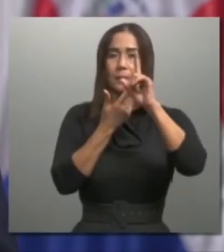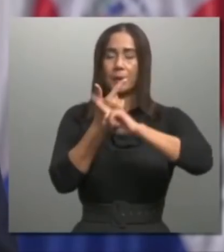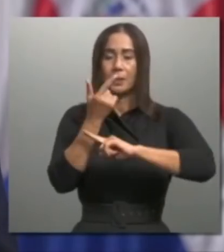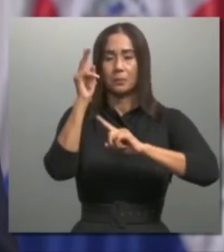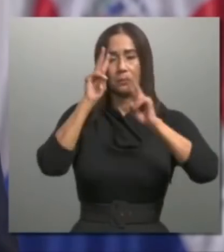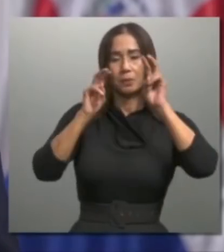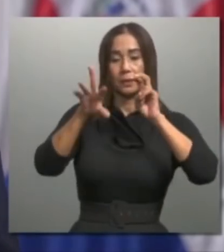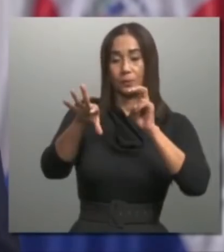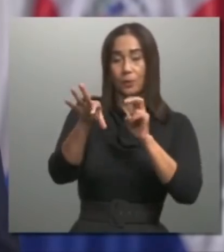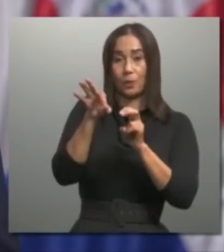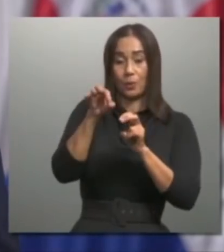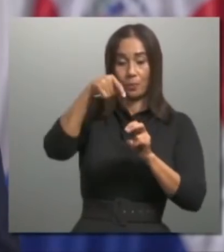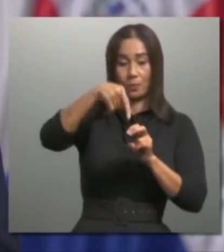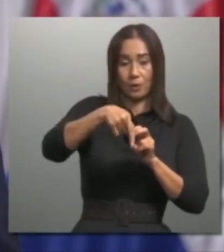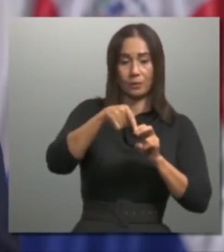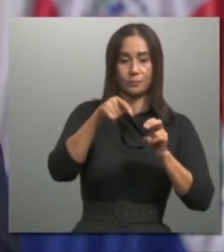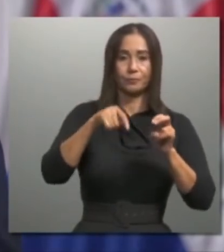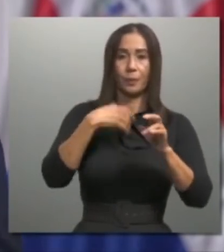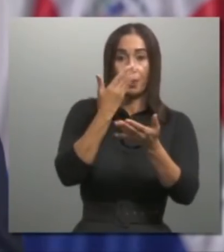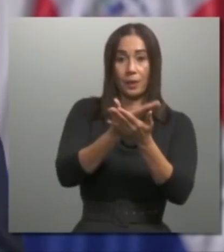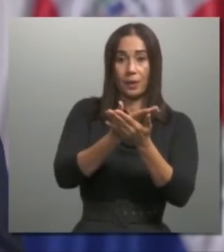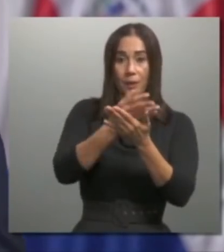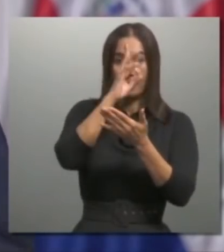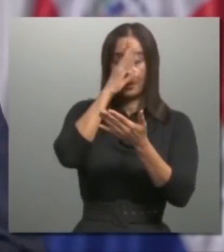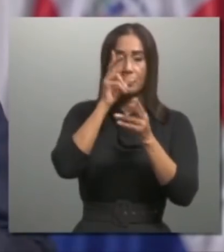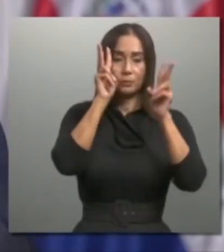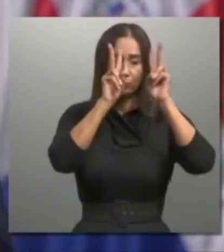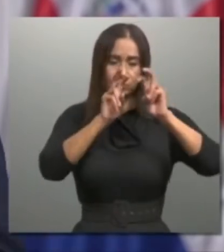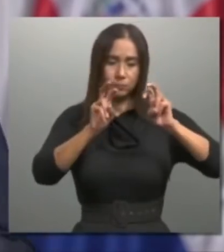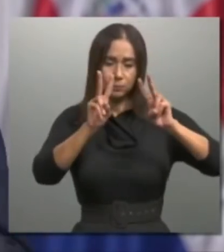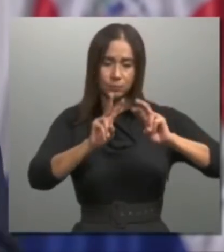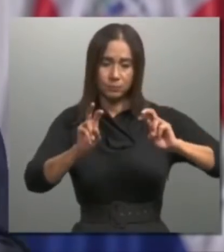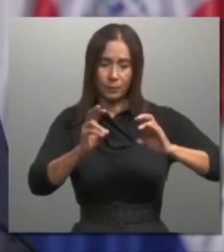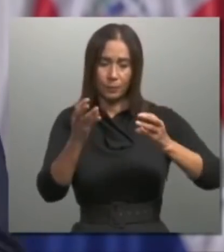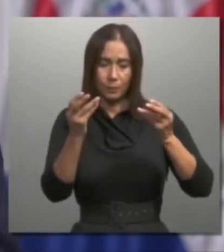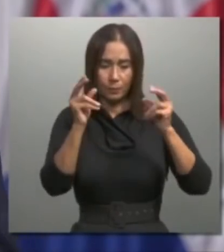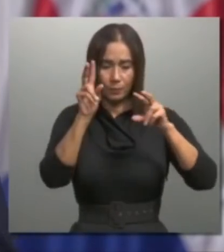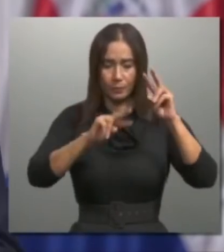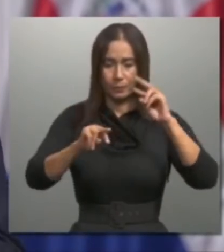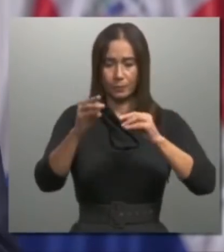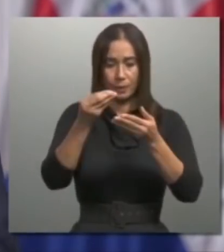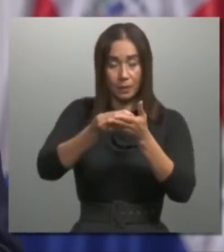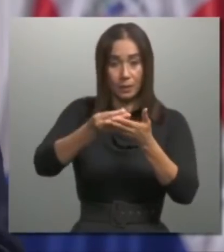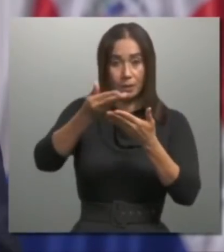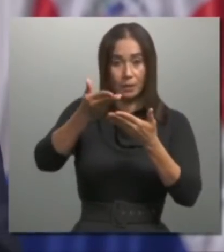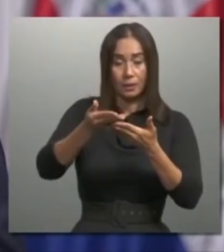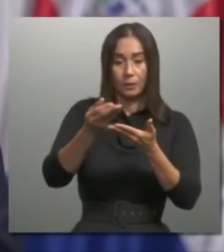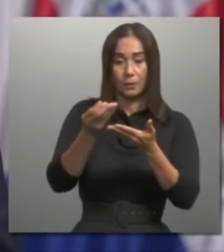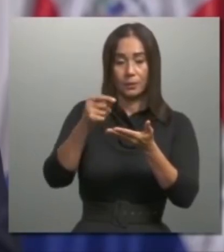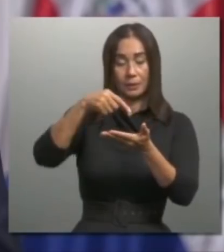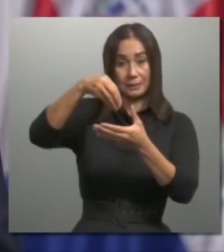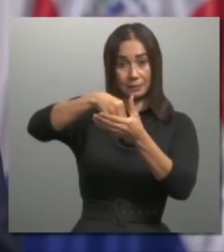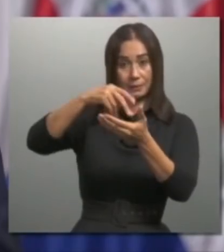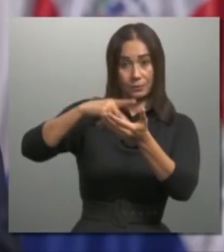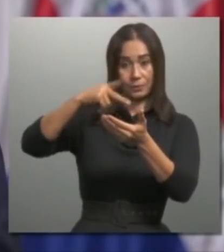licitaciones, realizará una auditoría que arrojará todos los detalles financieros de ese proyecto.